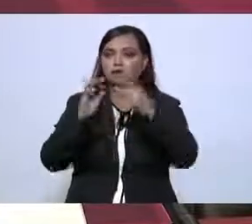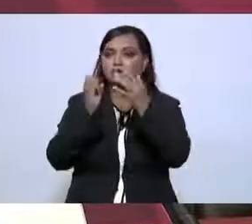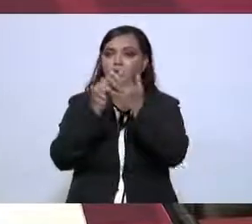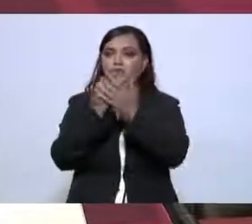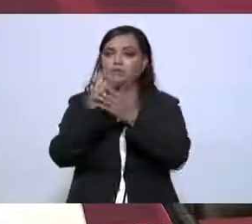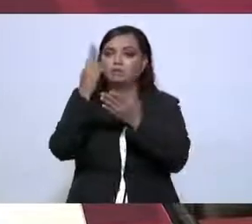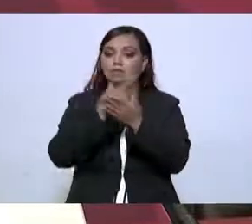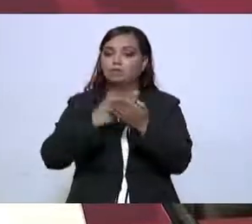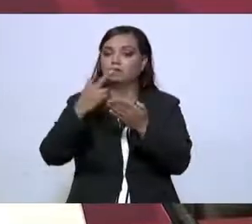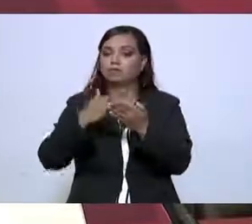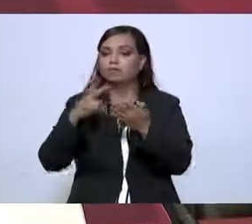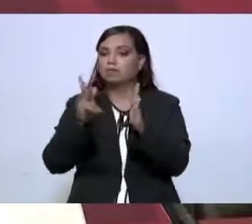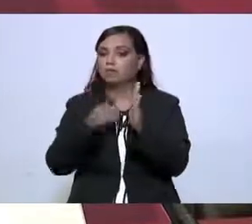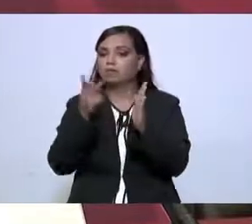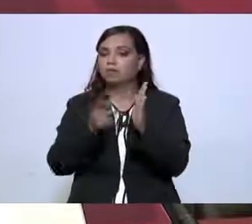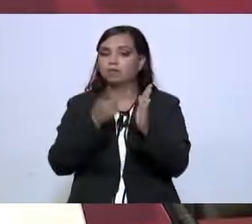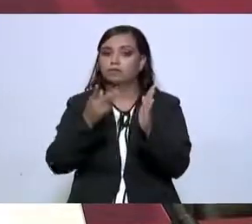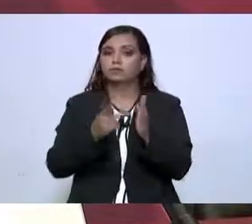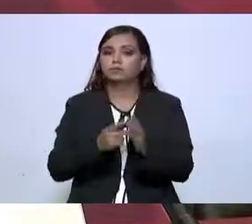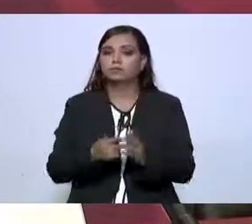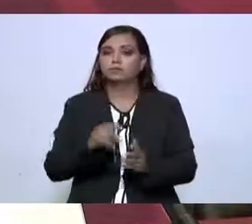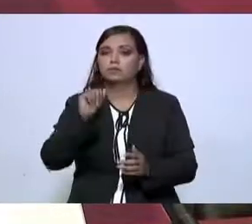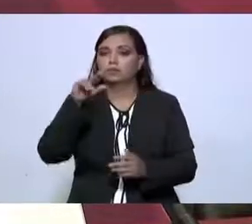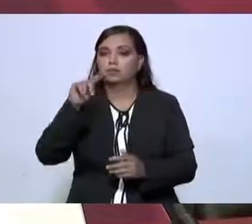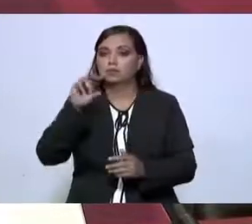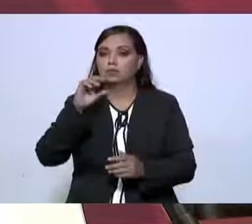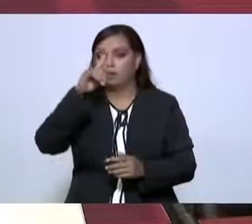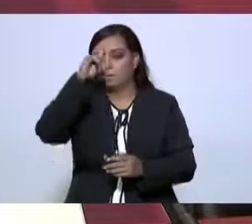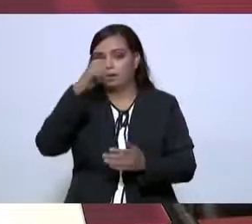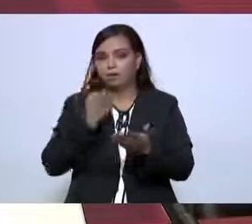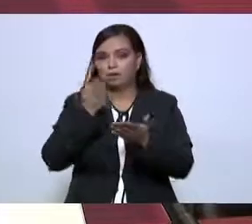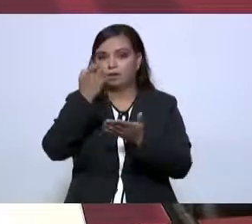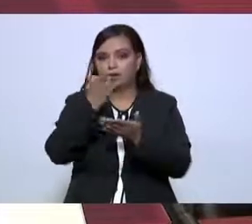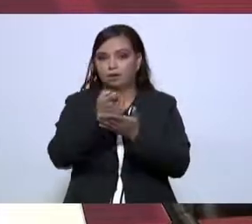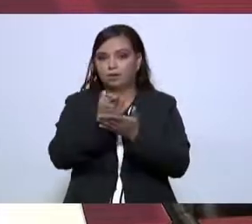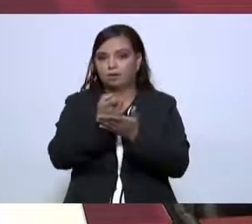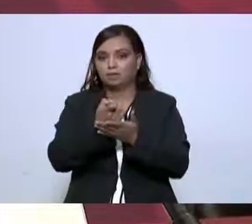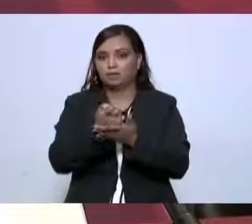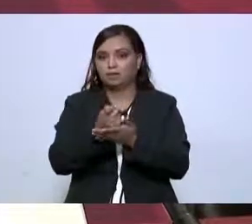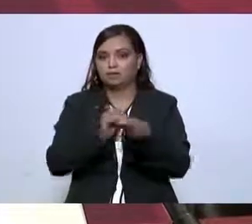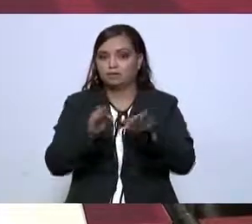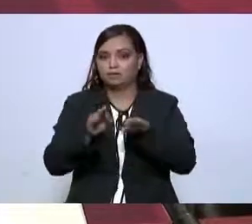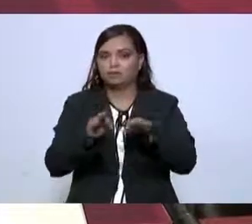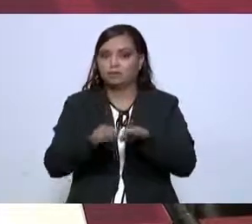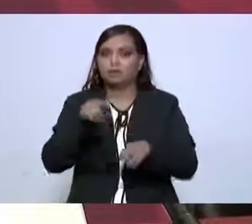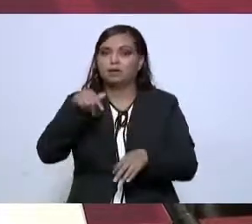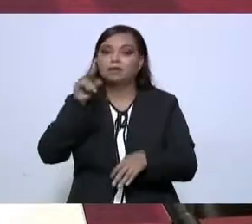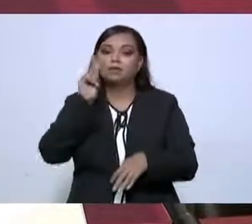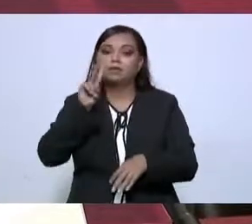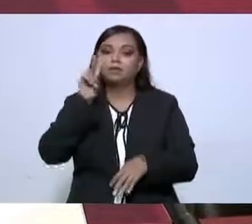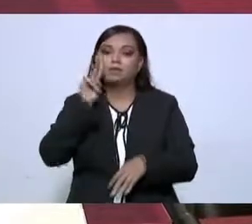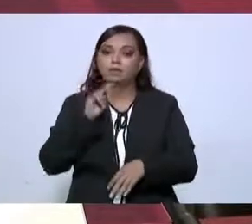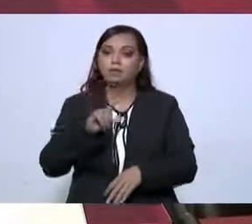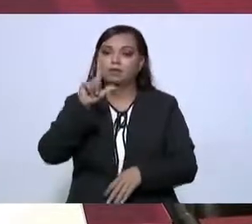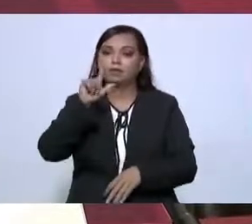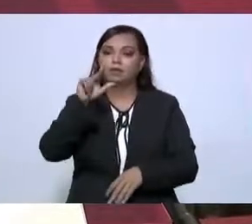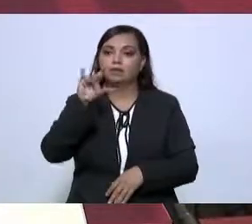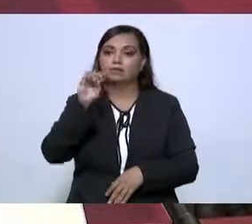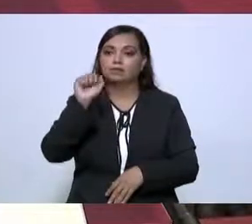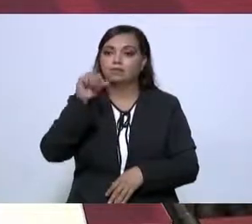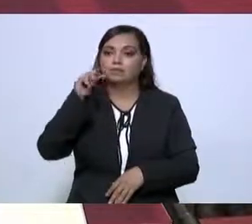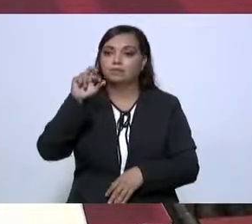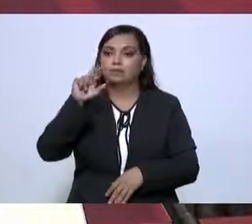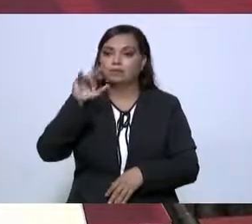revisión del aumento al salario mínimo. Aquí estoy viendo a Luisa María, que ya me está